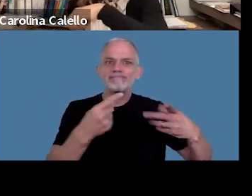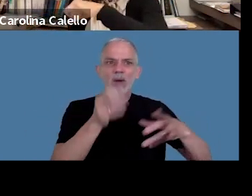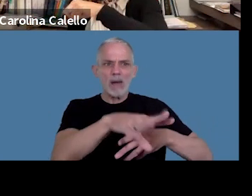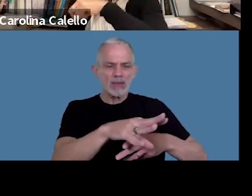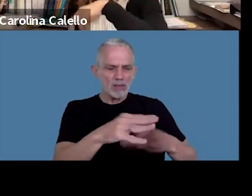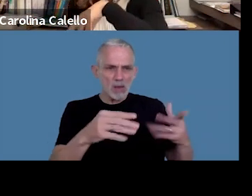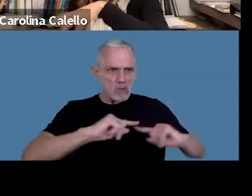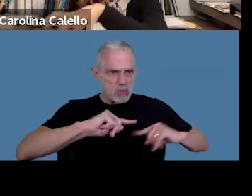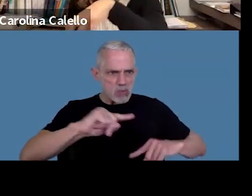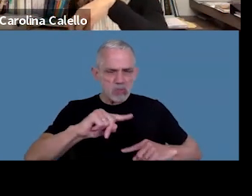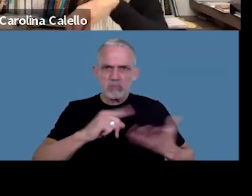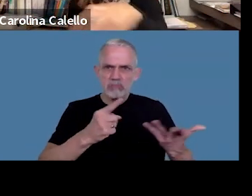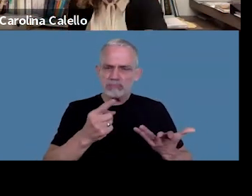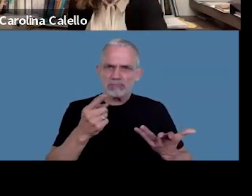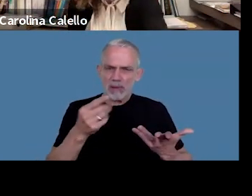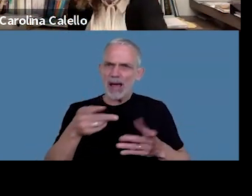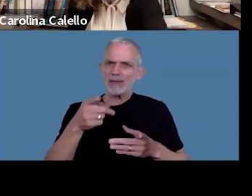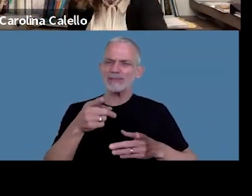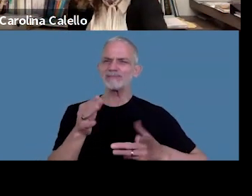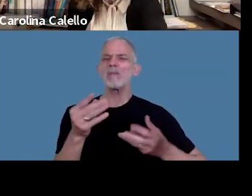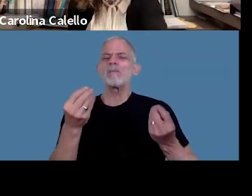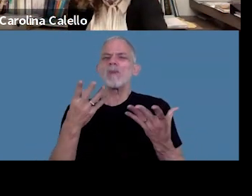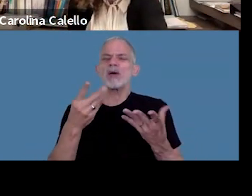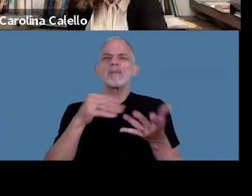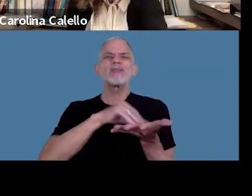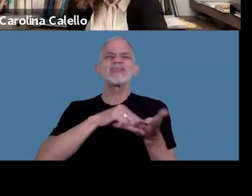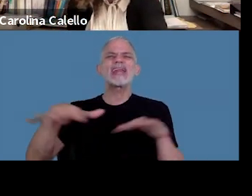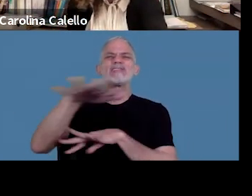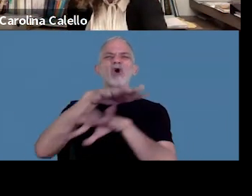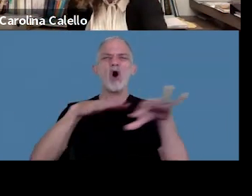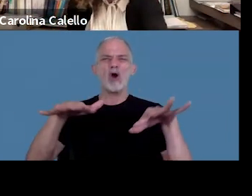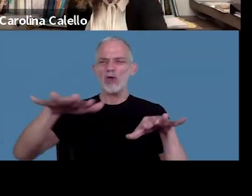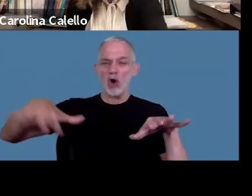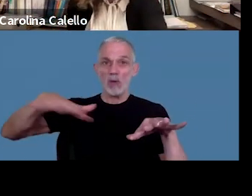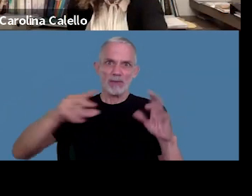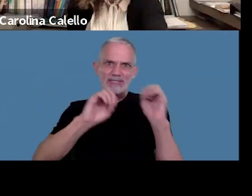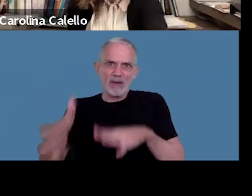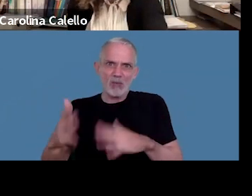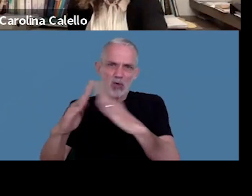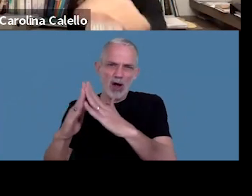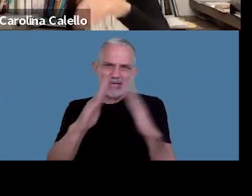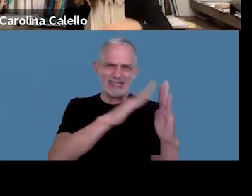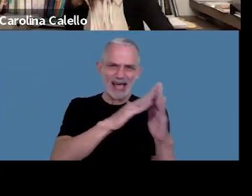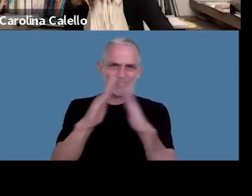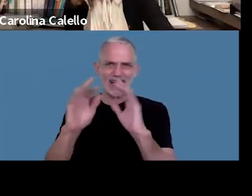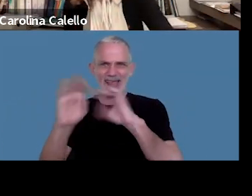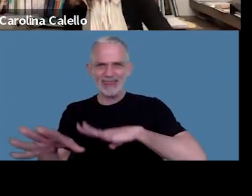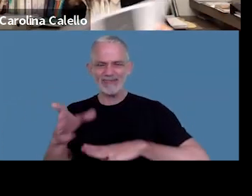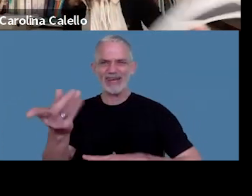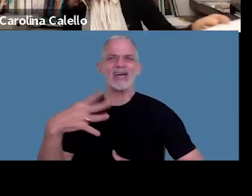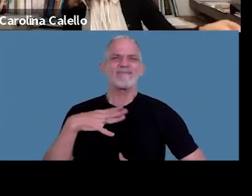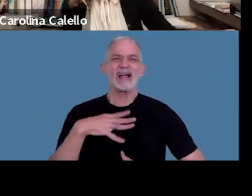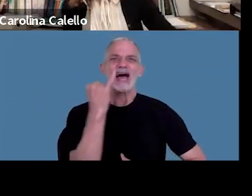vicios en la competencia por territorio por esta cuestión de eventualmente alguna falta de